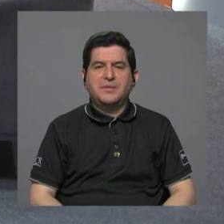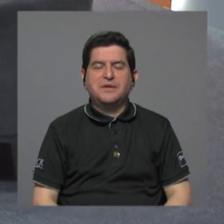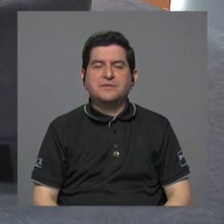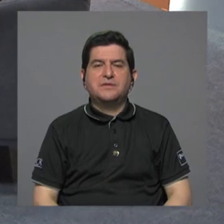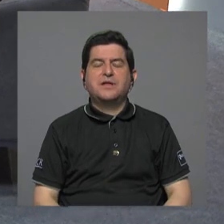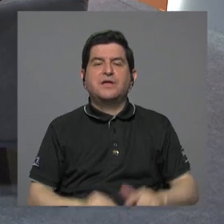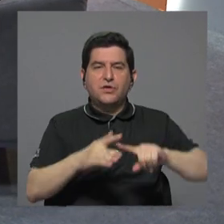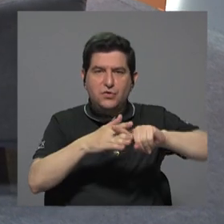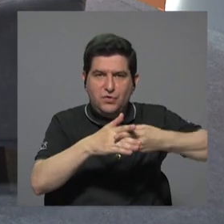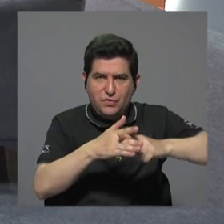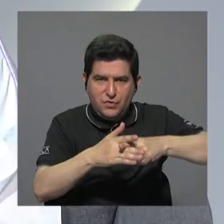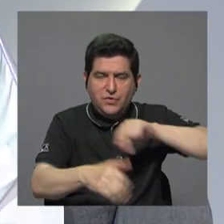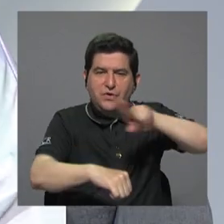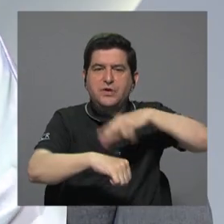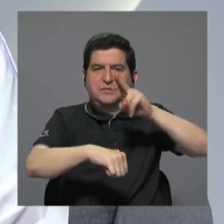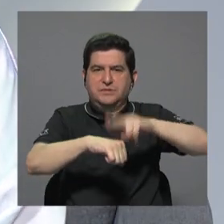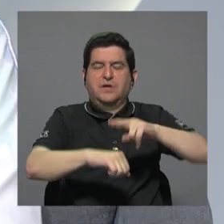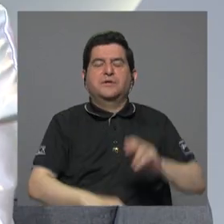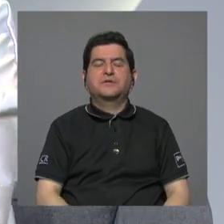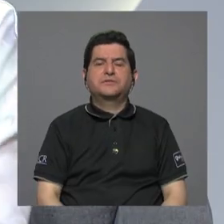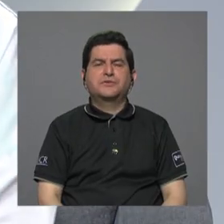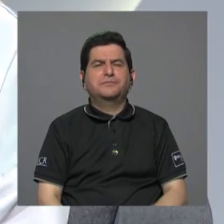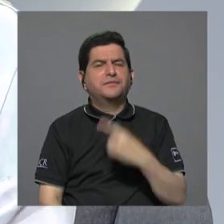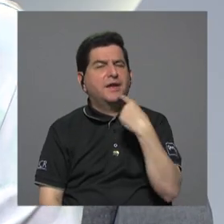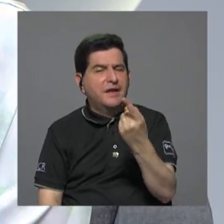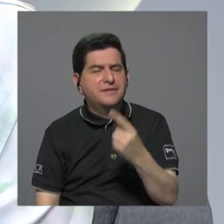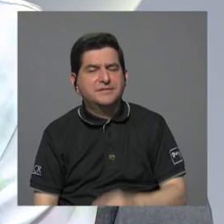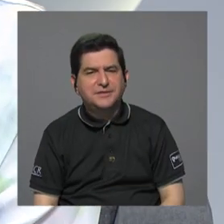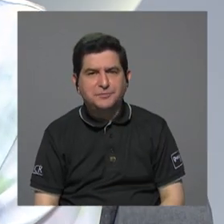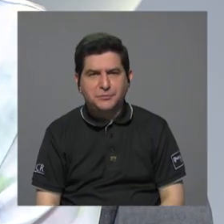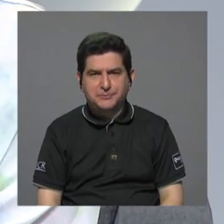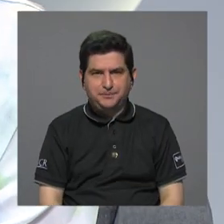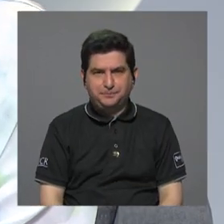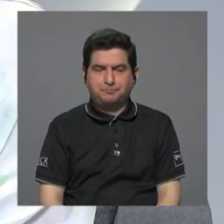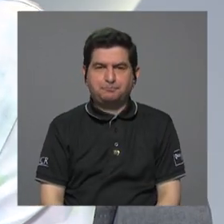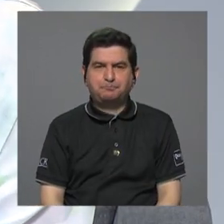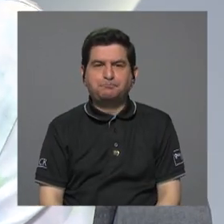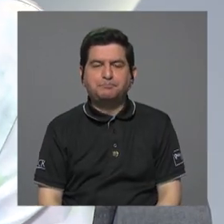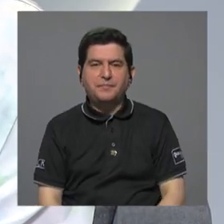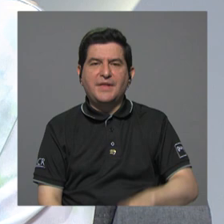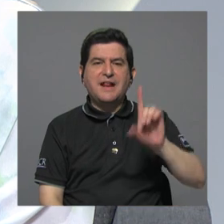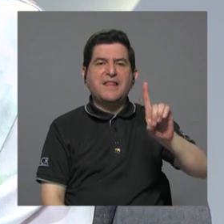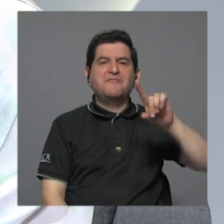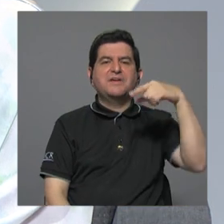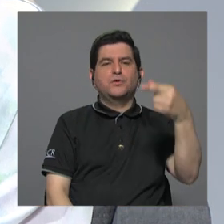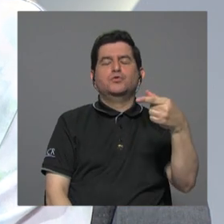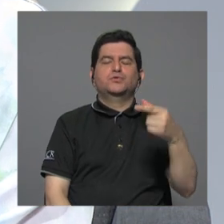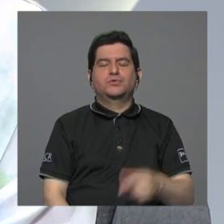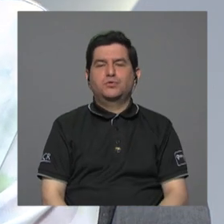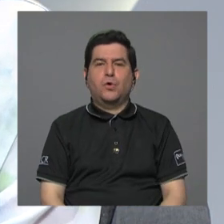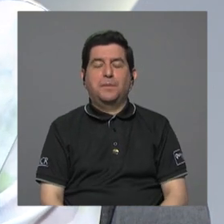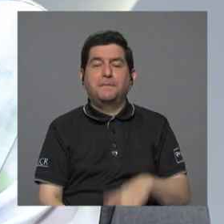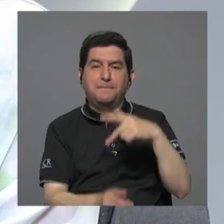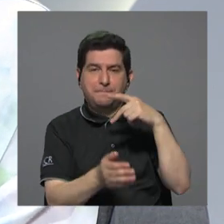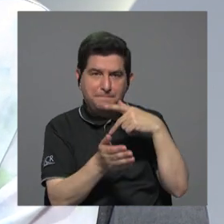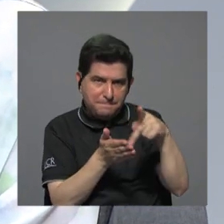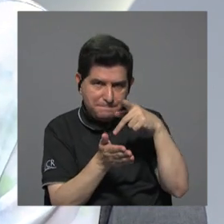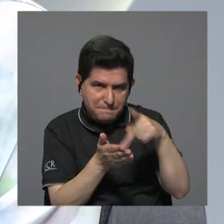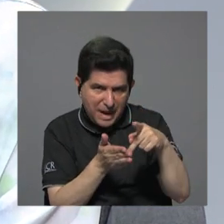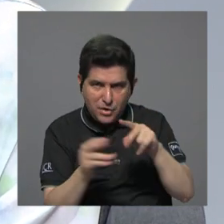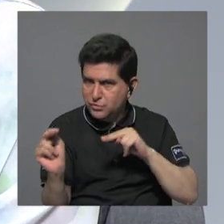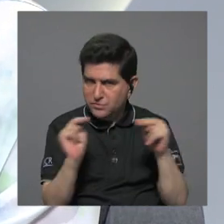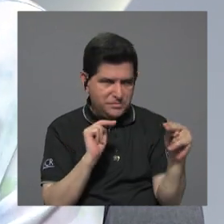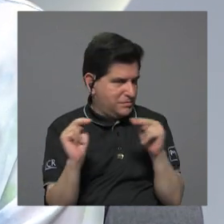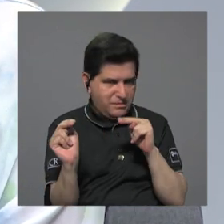Restauración Nacional y le decimos bueno, decía don David Gursón o sea, las tarifas no se